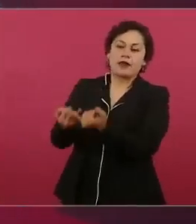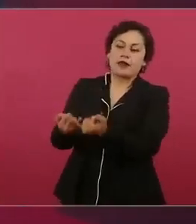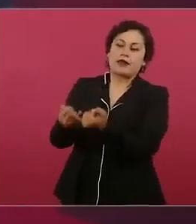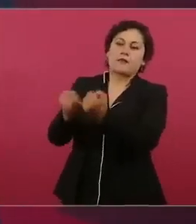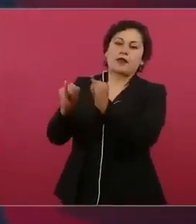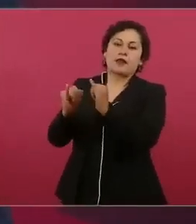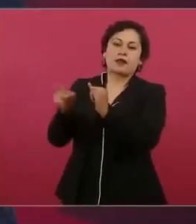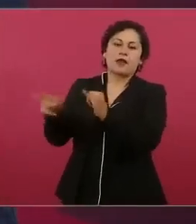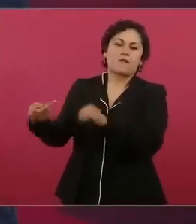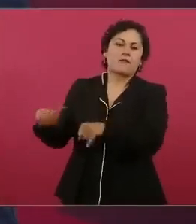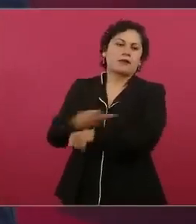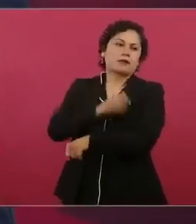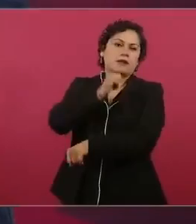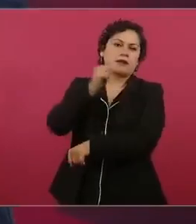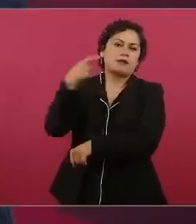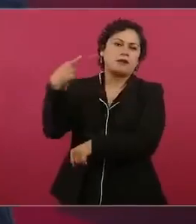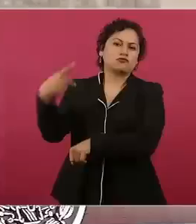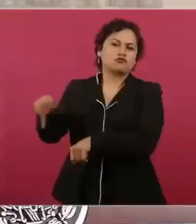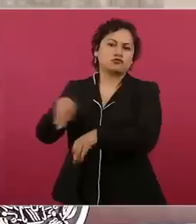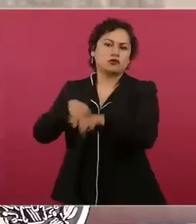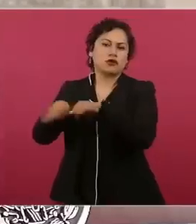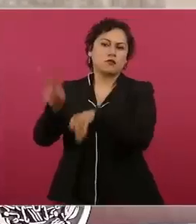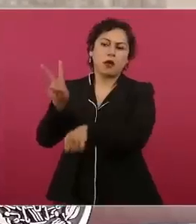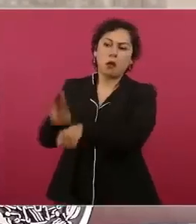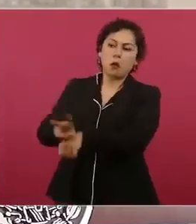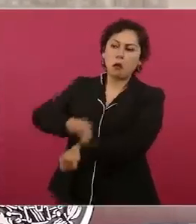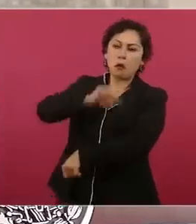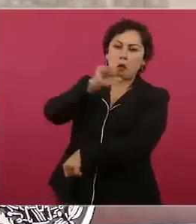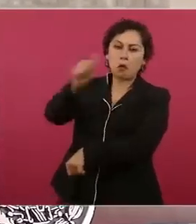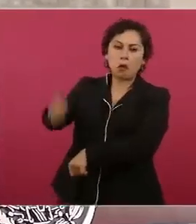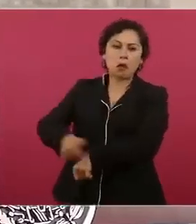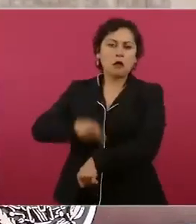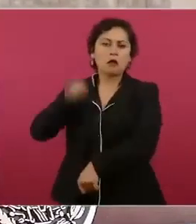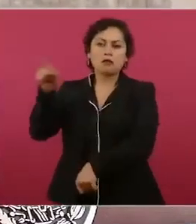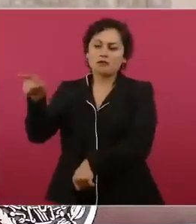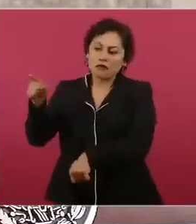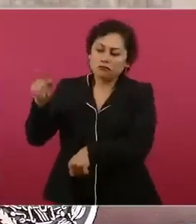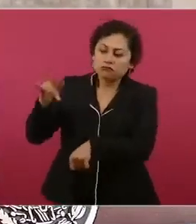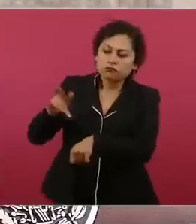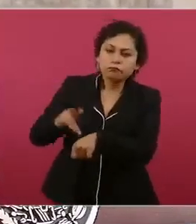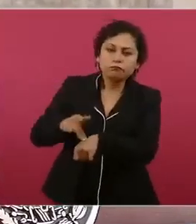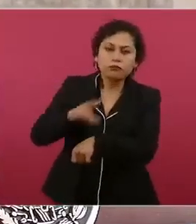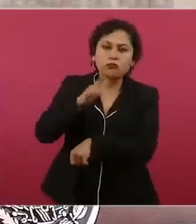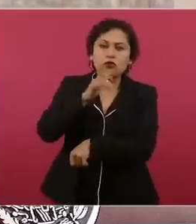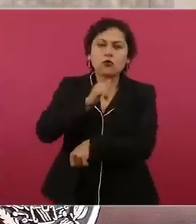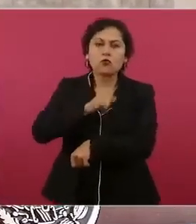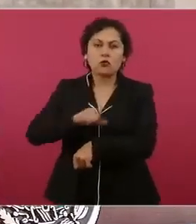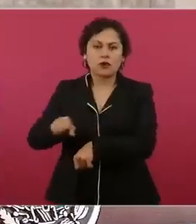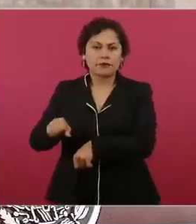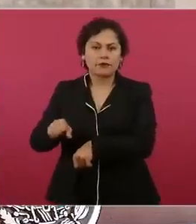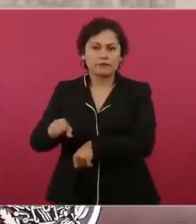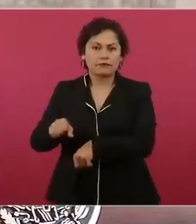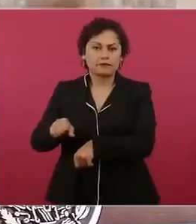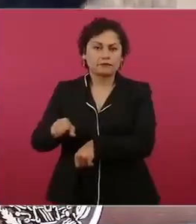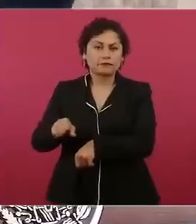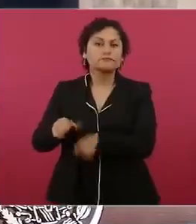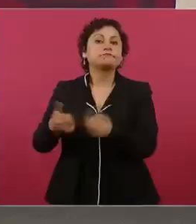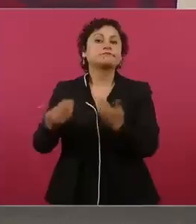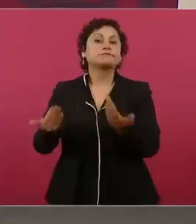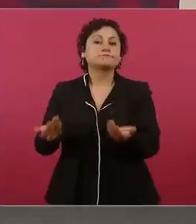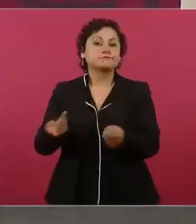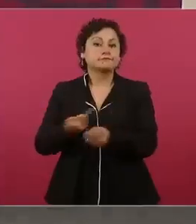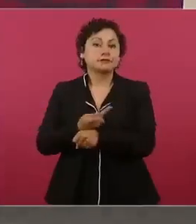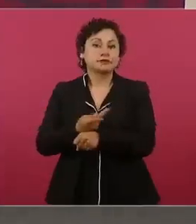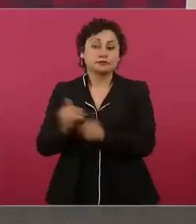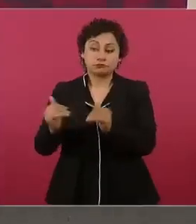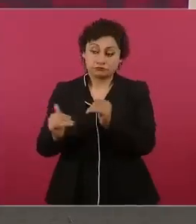y no se puede tocar al intocable, pues eso es